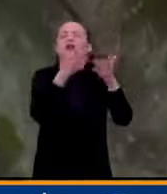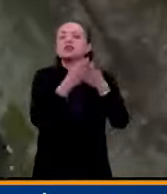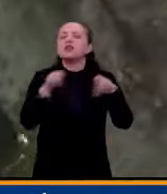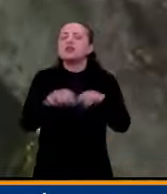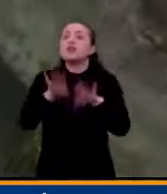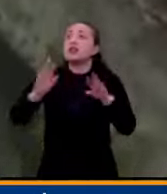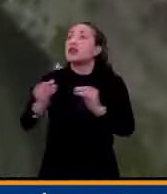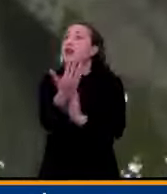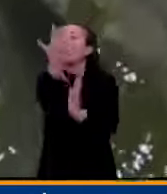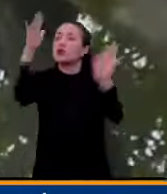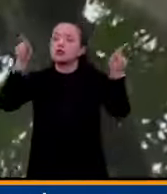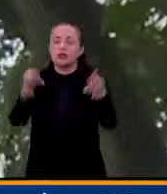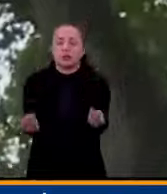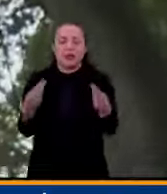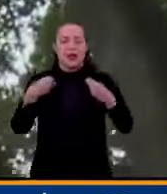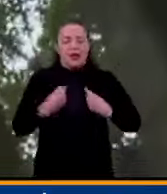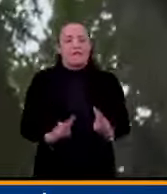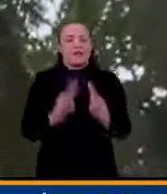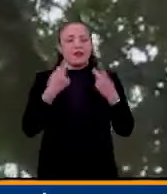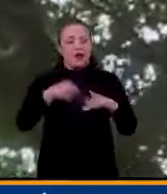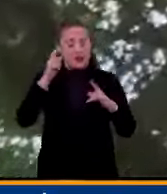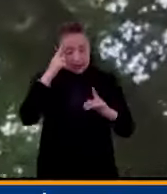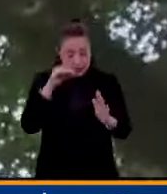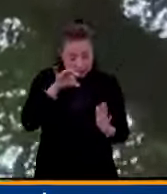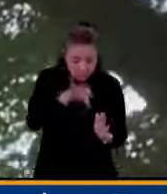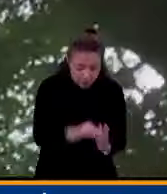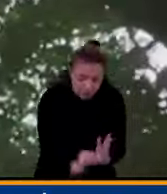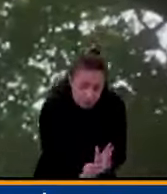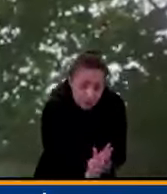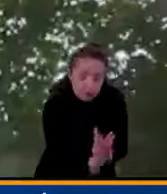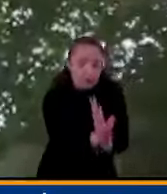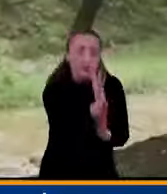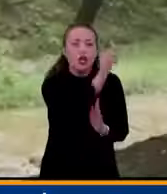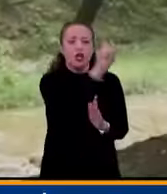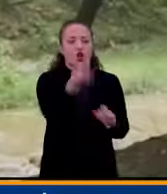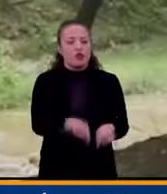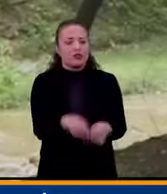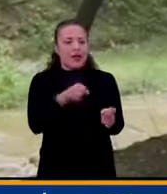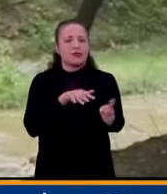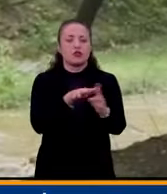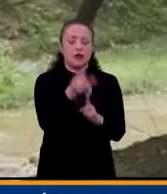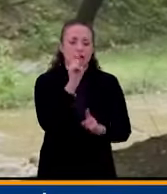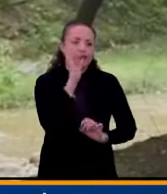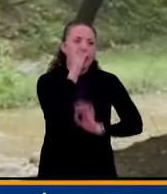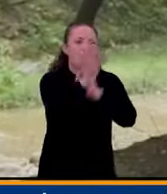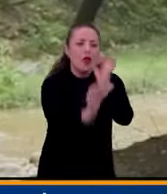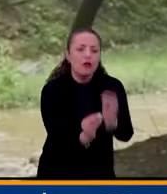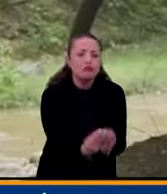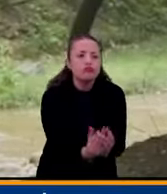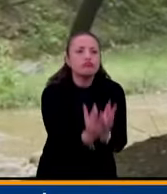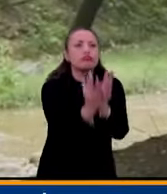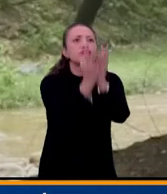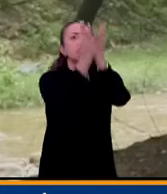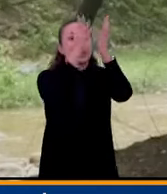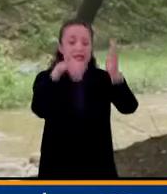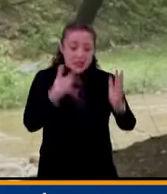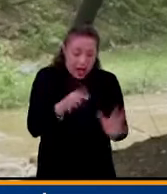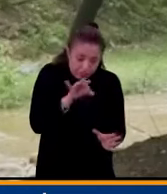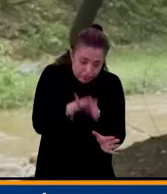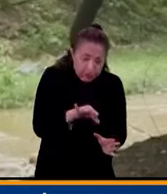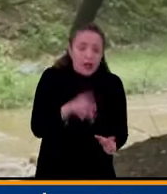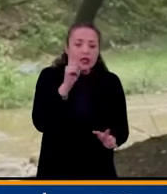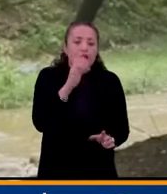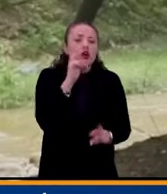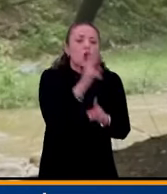el árbol debemos tener el pensamiento consciente de la no lesión y del cuidado de esos árboles después de que son sembrados, del